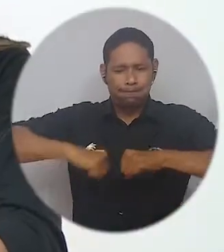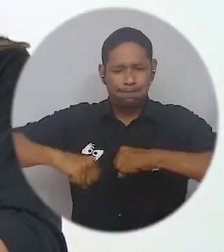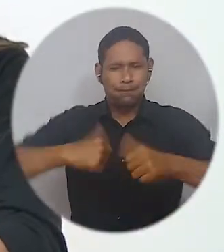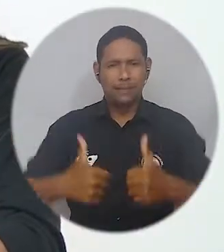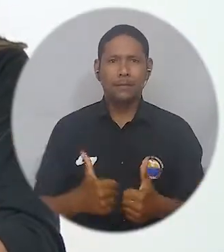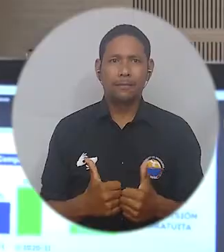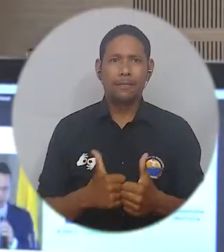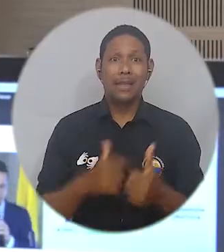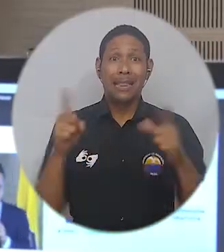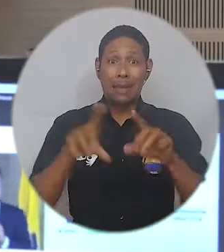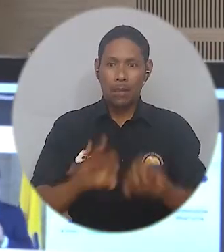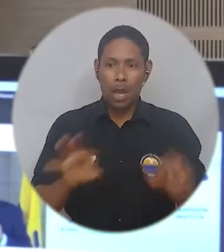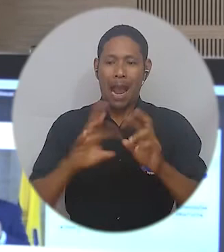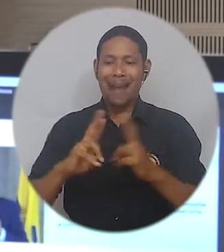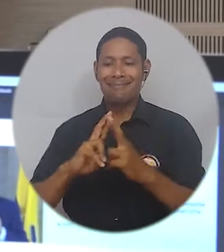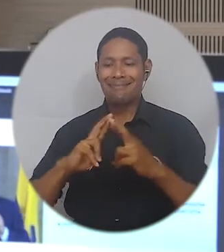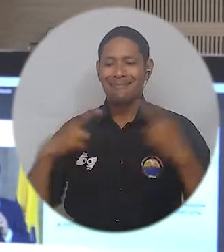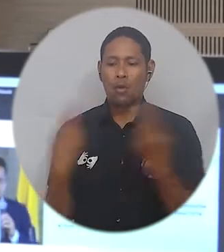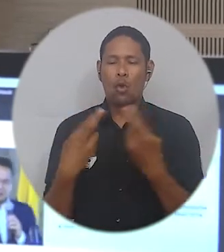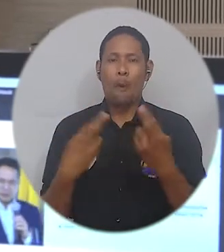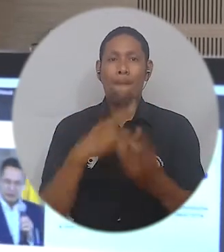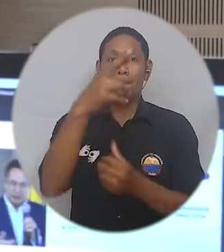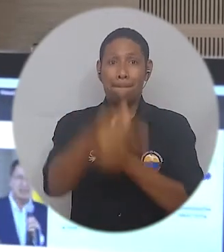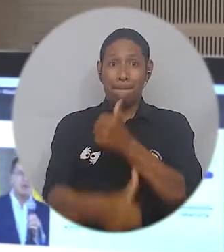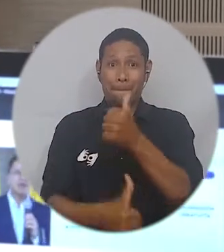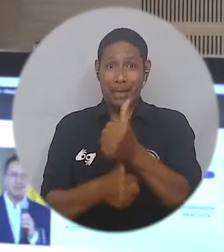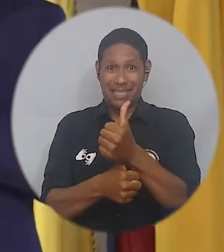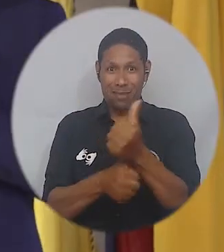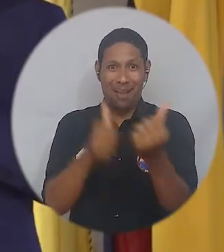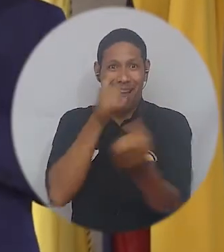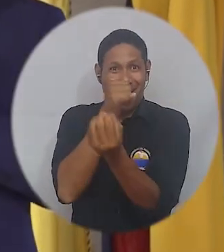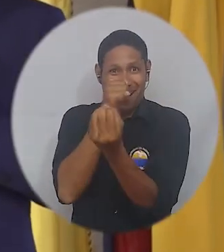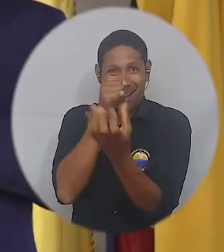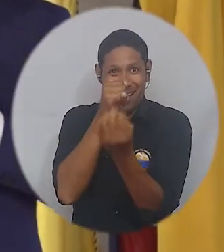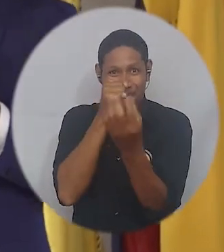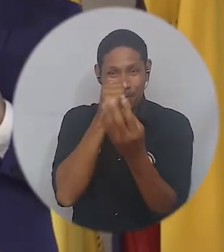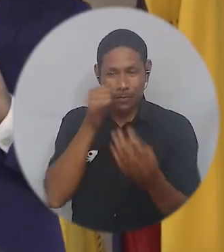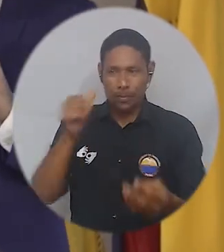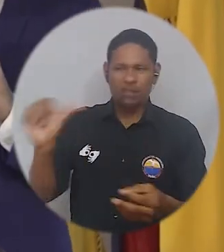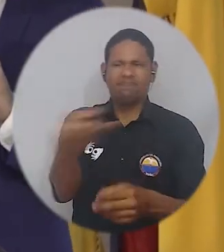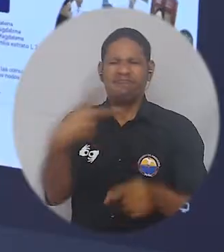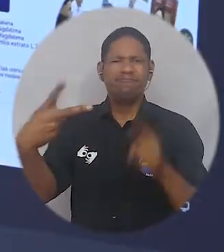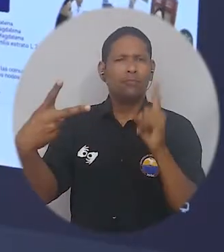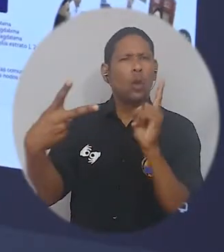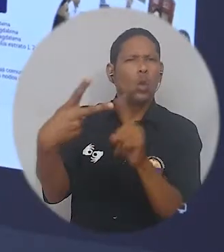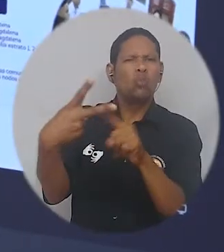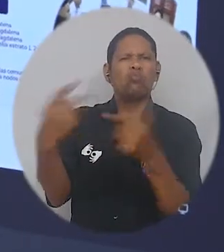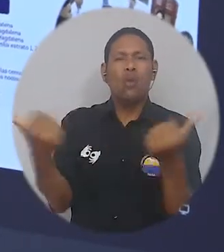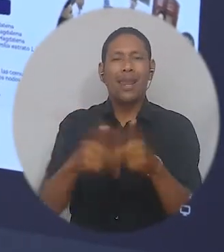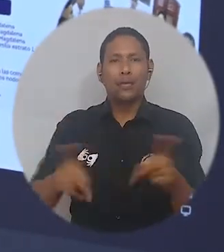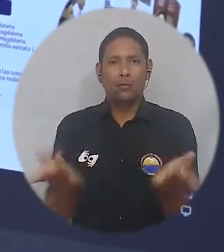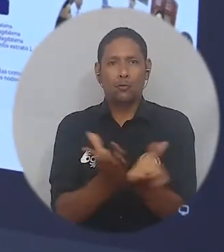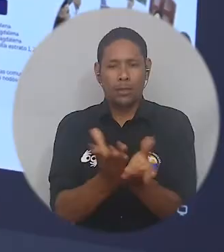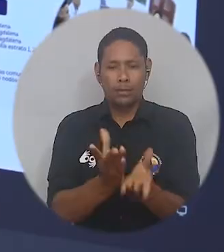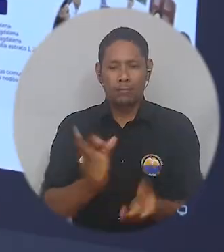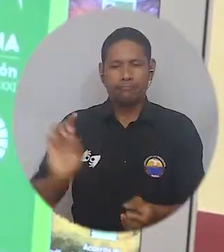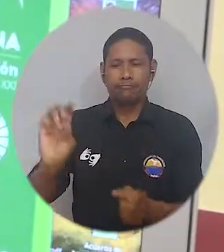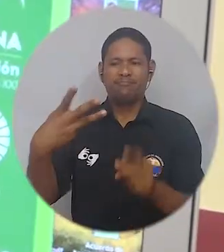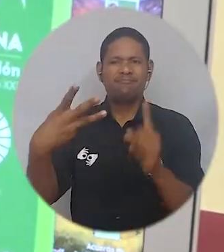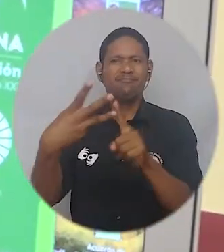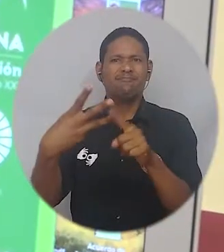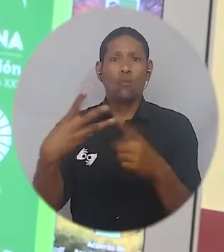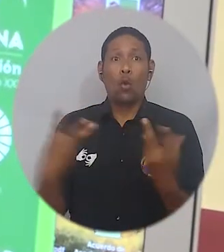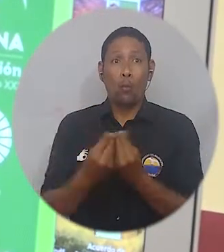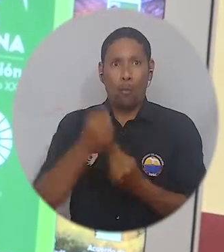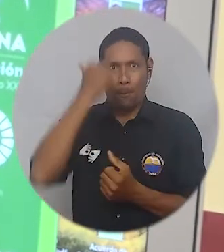aspectos. También se cumplió la reunión con la vicerrectoría académica, donde se expusieron el factor 2, que son los estudiantes, el factor